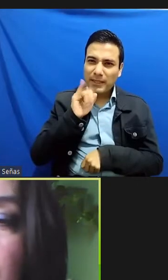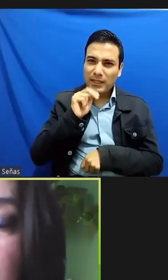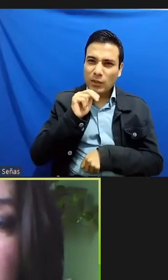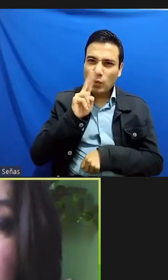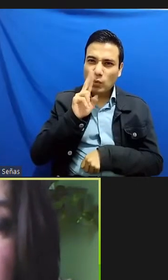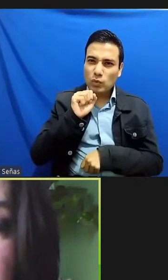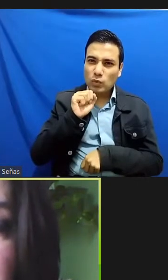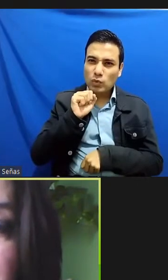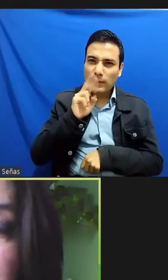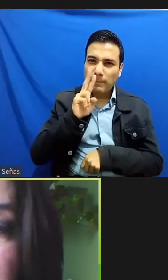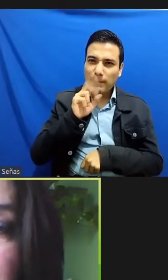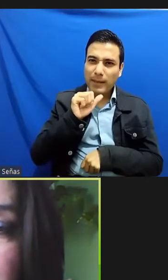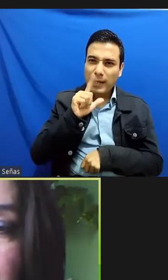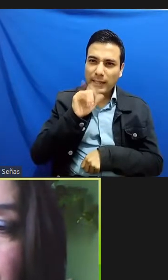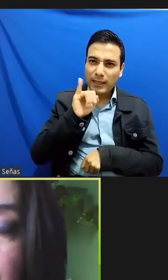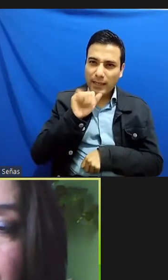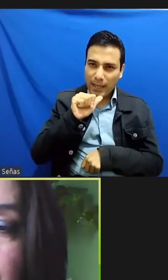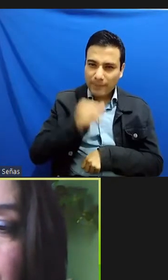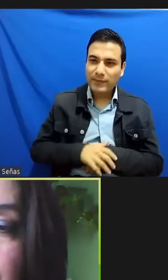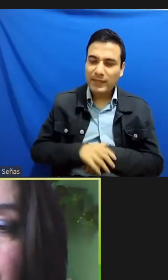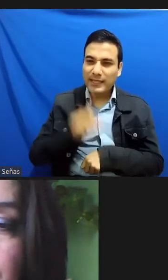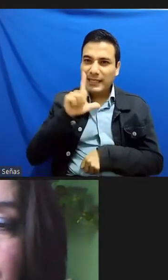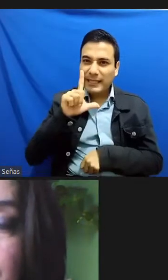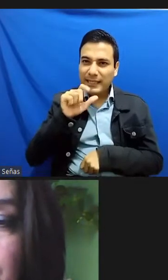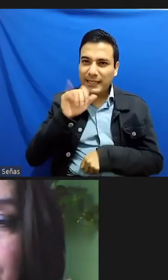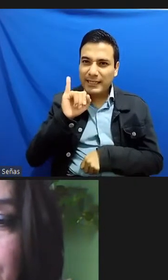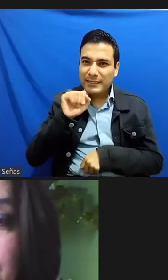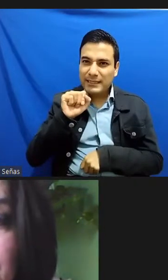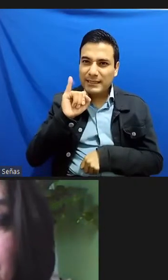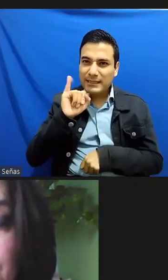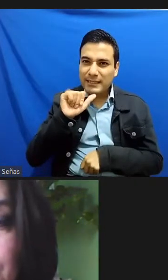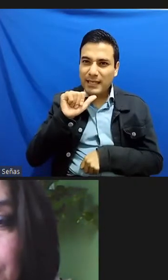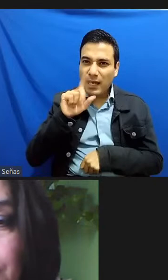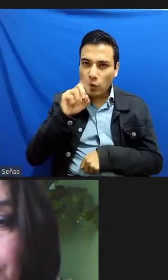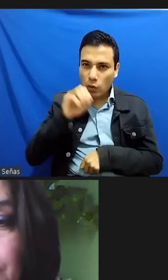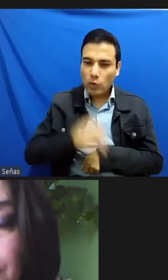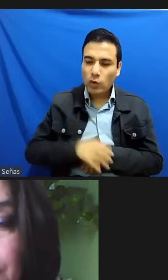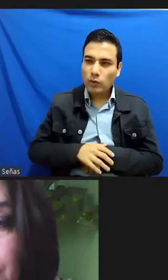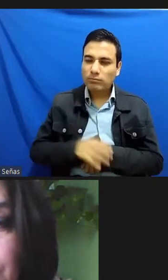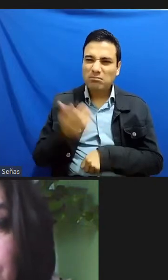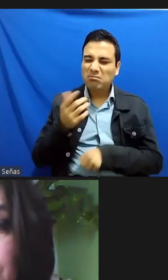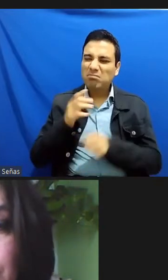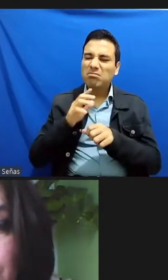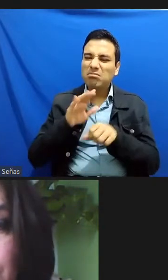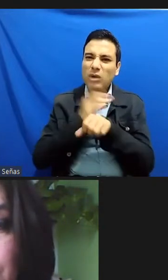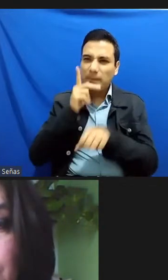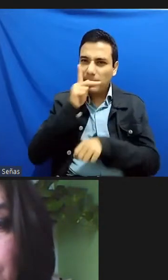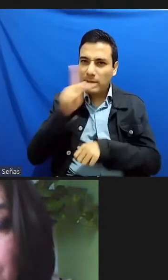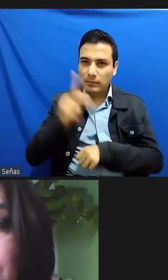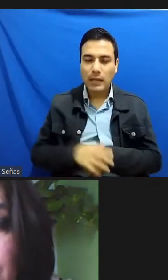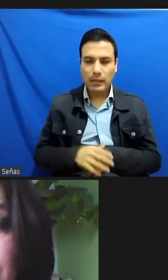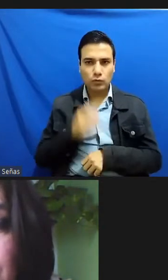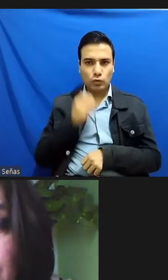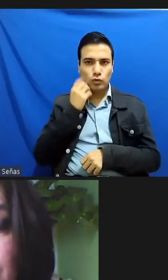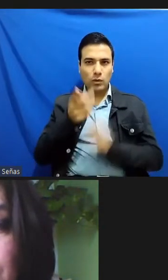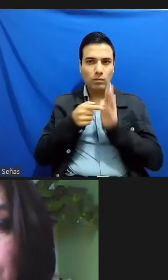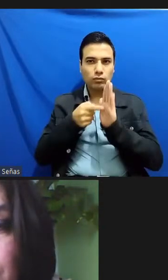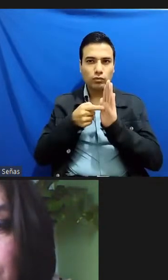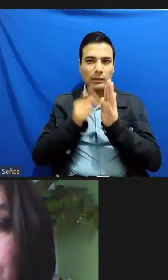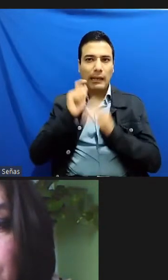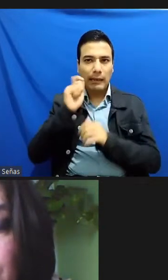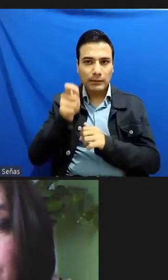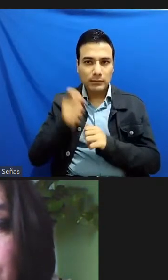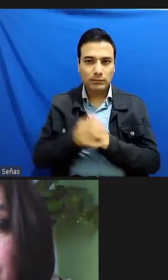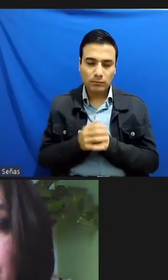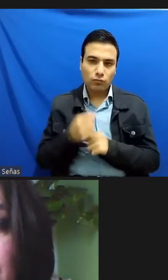invalidez? porque estoy tratando de representar ¿no? como escritor